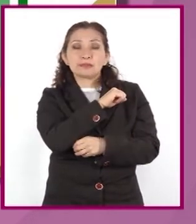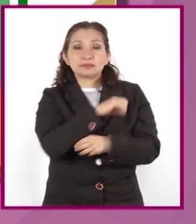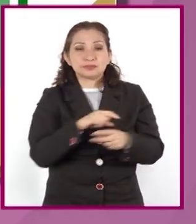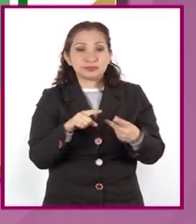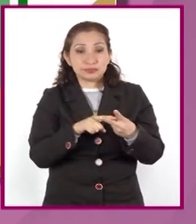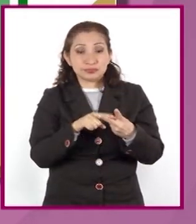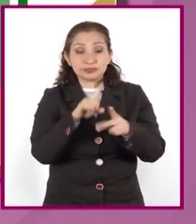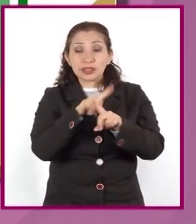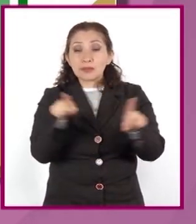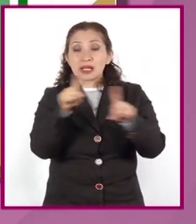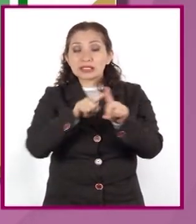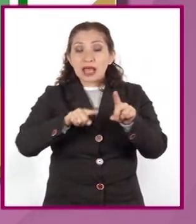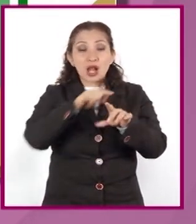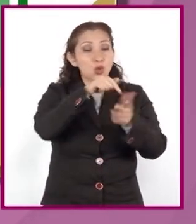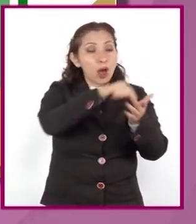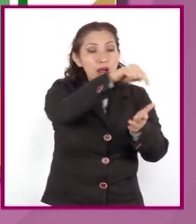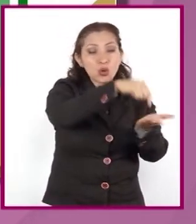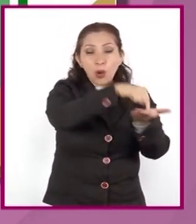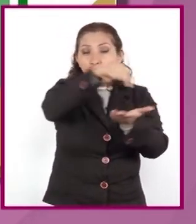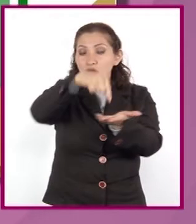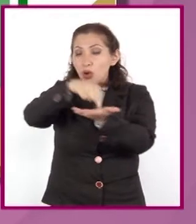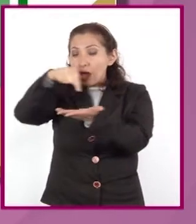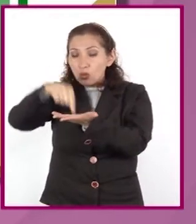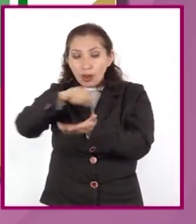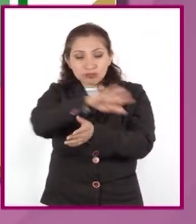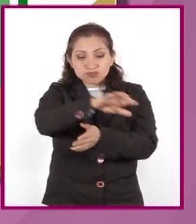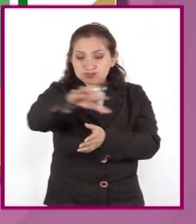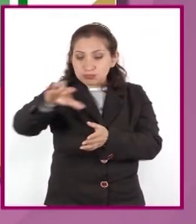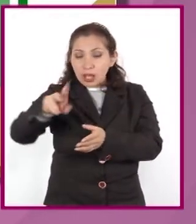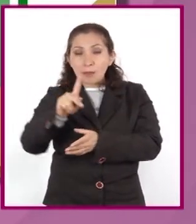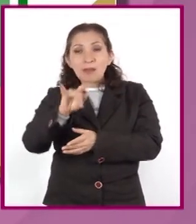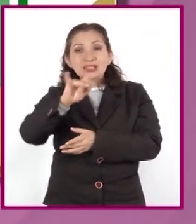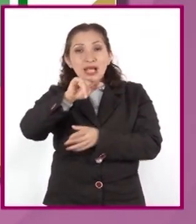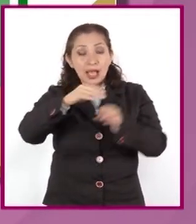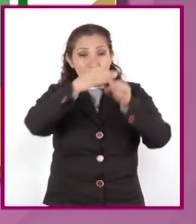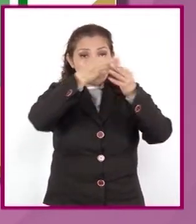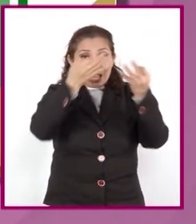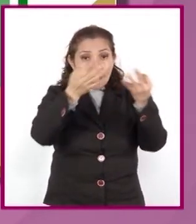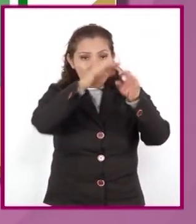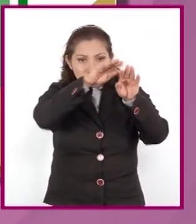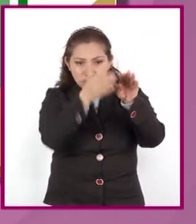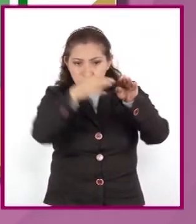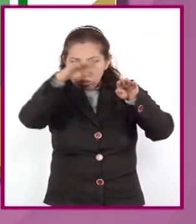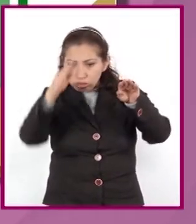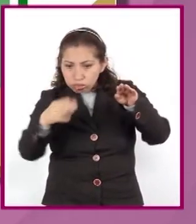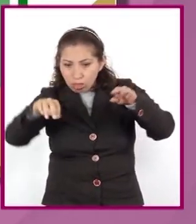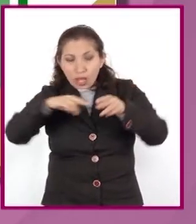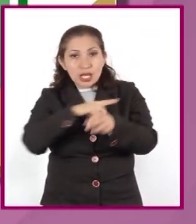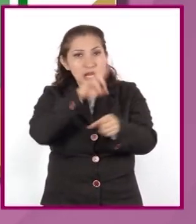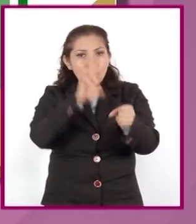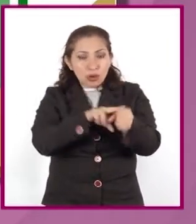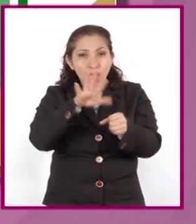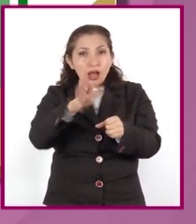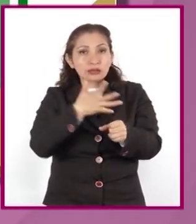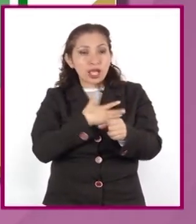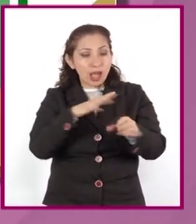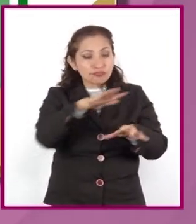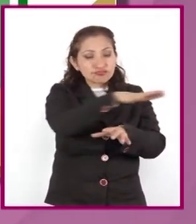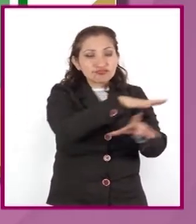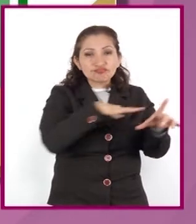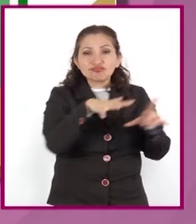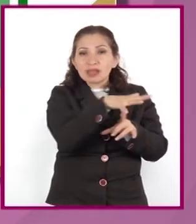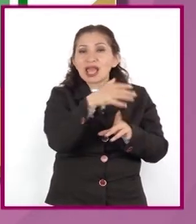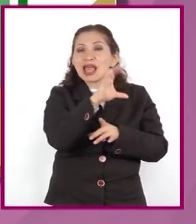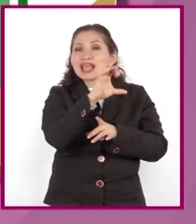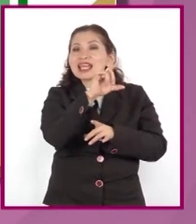Diversidad de paisajes. La diversidad de relieve y paisajes naturales ofrecen diferentes condiciones